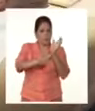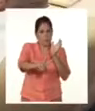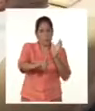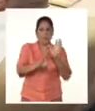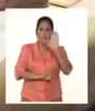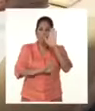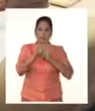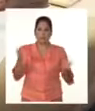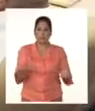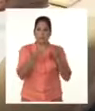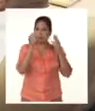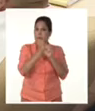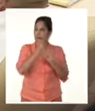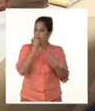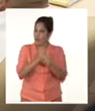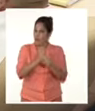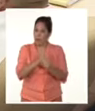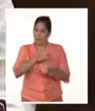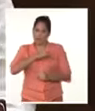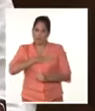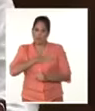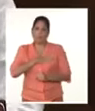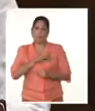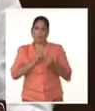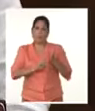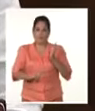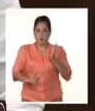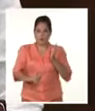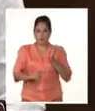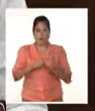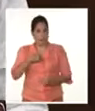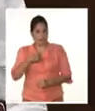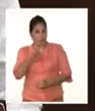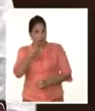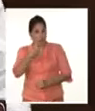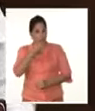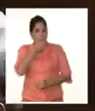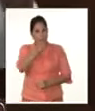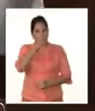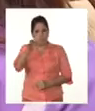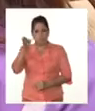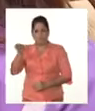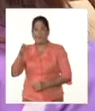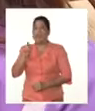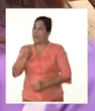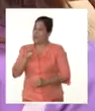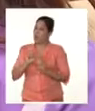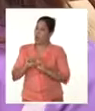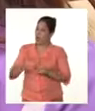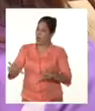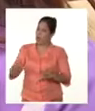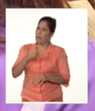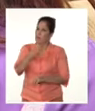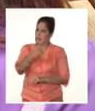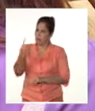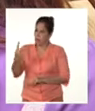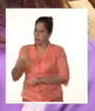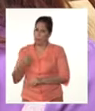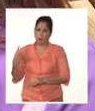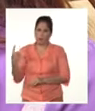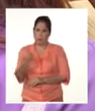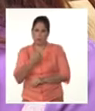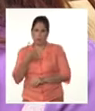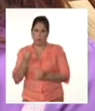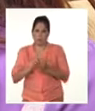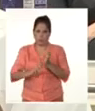logradas con trabajo y sentido de pertenencia. ¿Qué hemos visto en esos buenos ejemplos que siempre están en cada uno de los